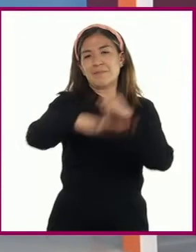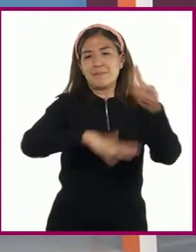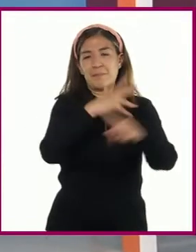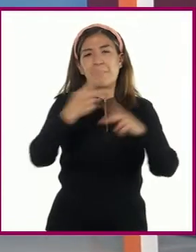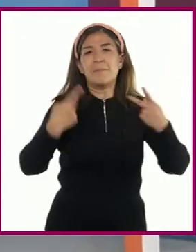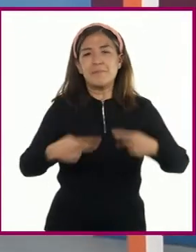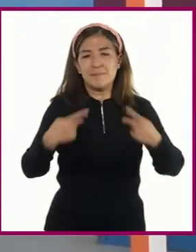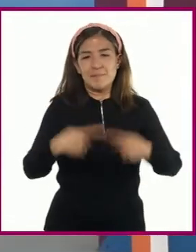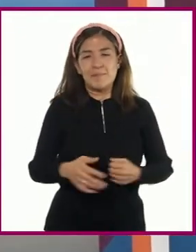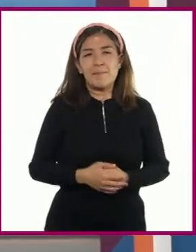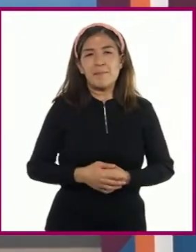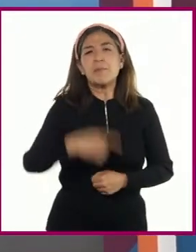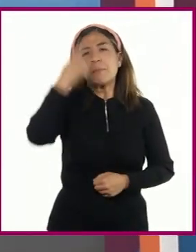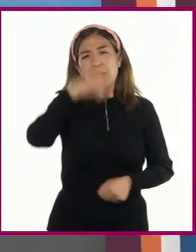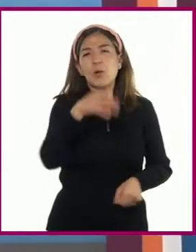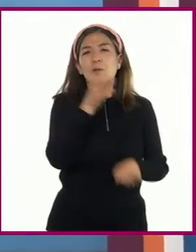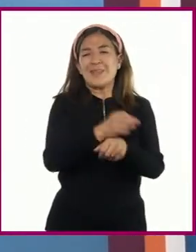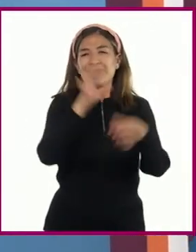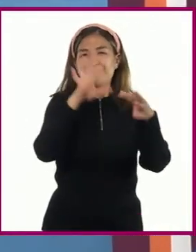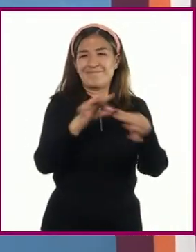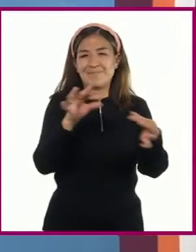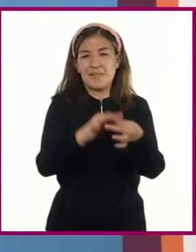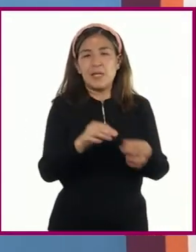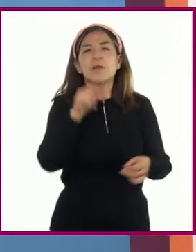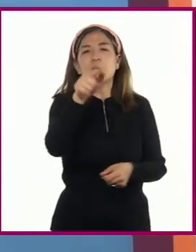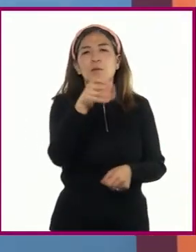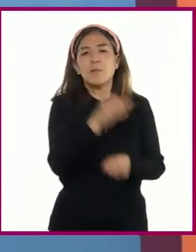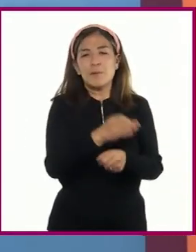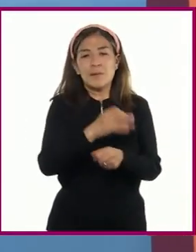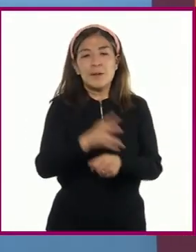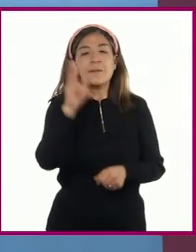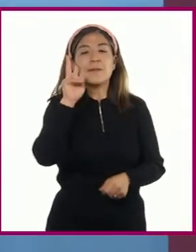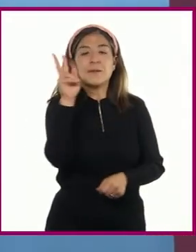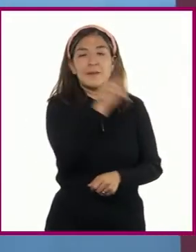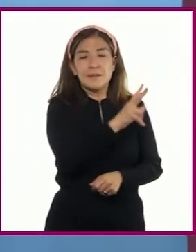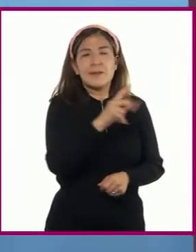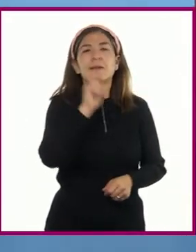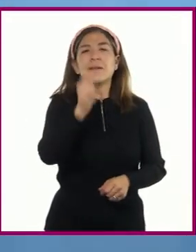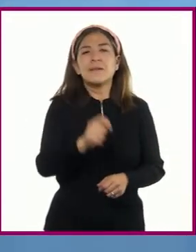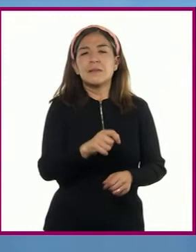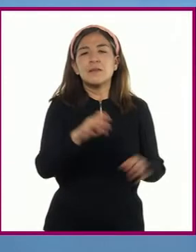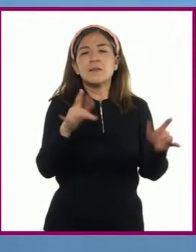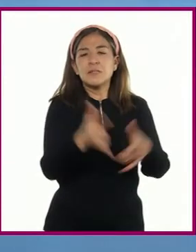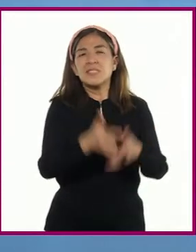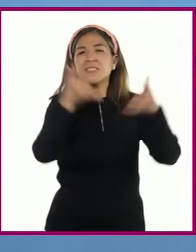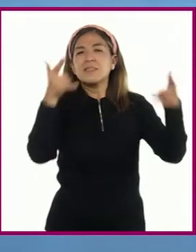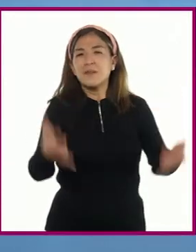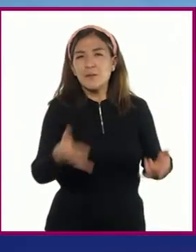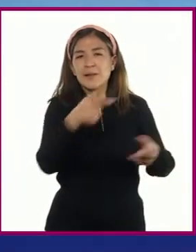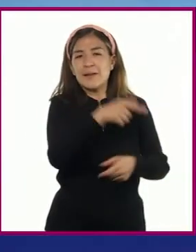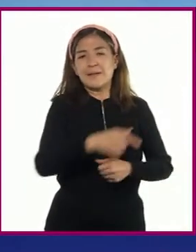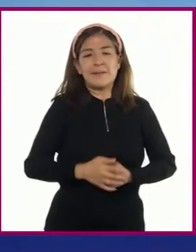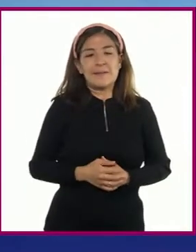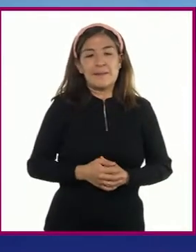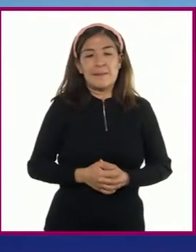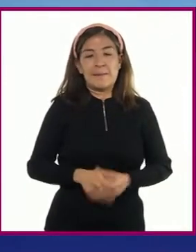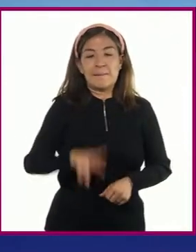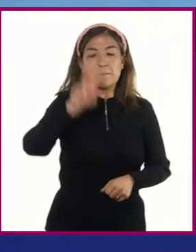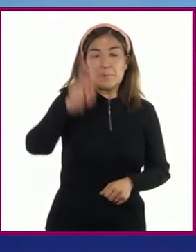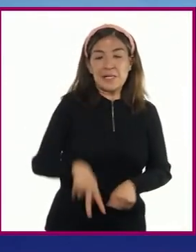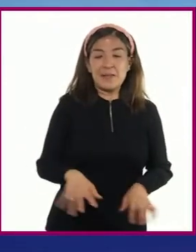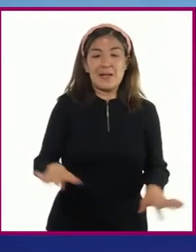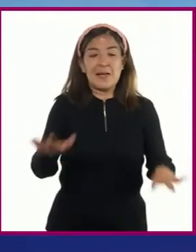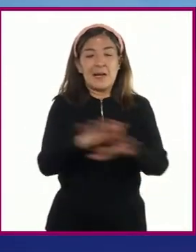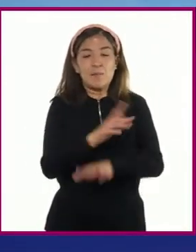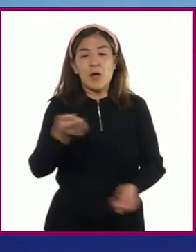Para comprender un poco de lo mencionado, les invito a escuchar la siguiente historia titulada El verdadero